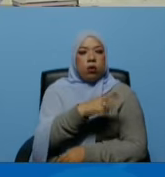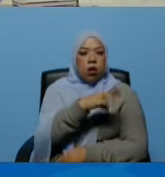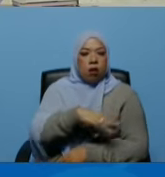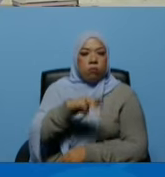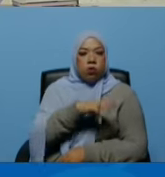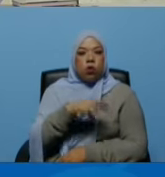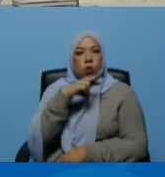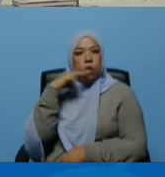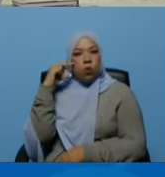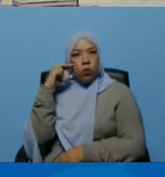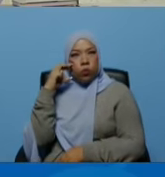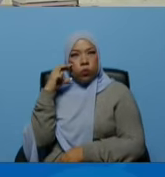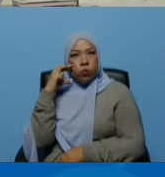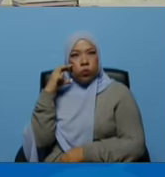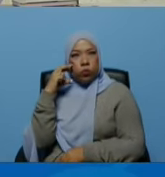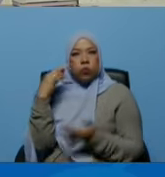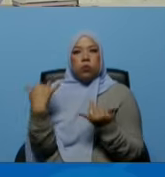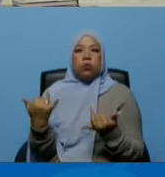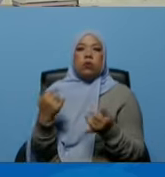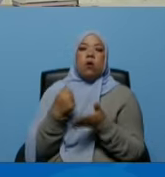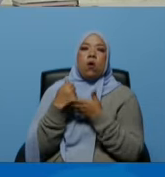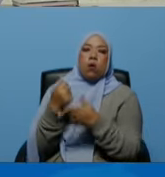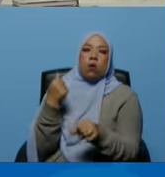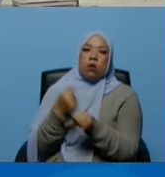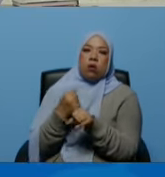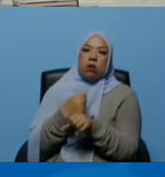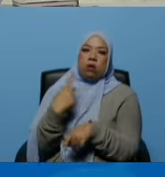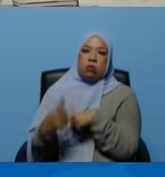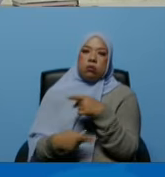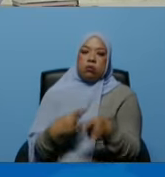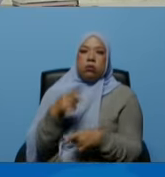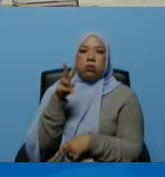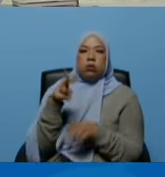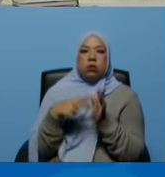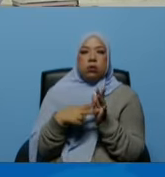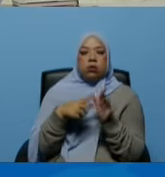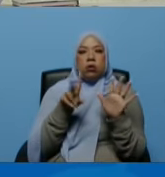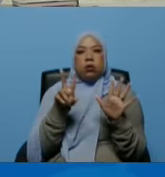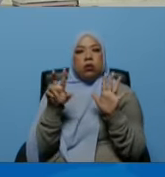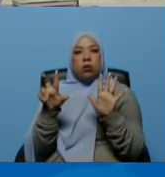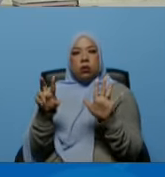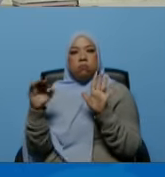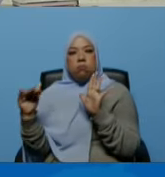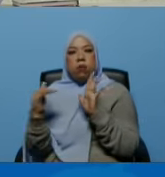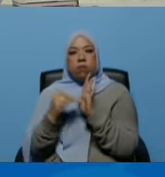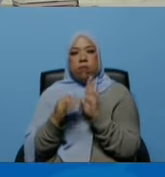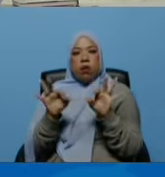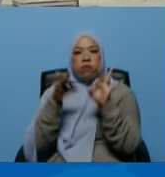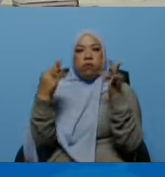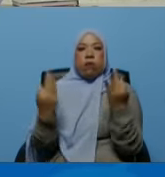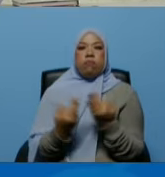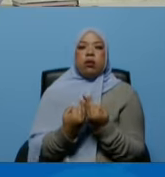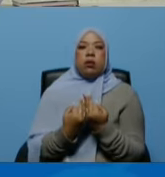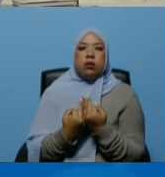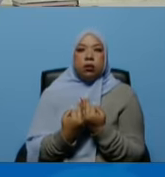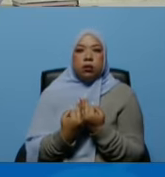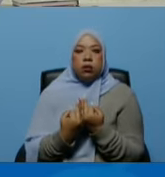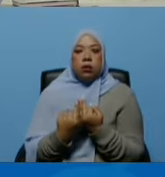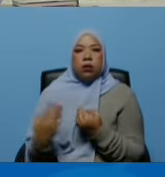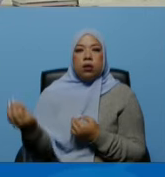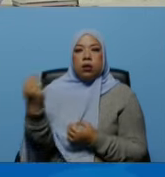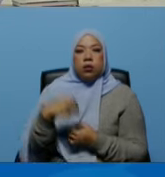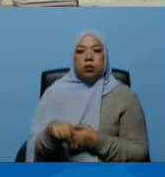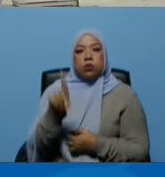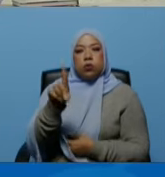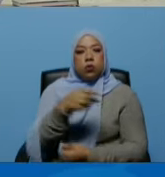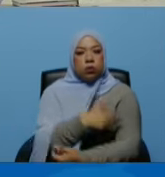sonrisa estamos favoreciendo a doscientas sesenta y nueve mil familias más de